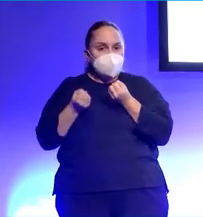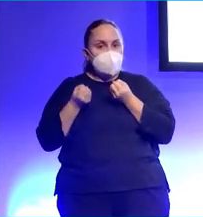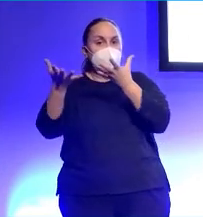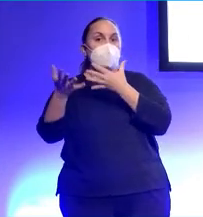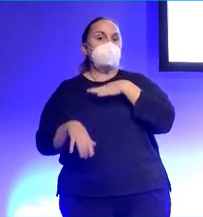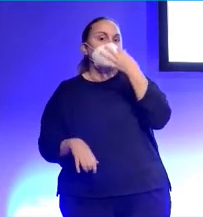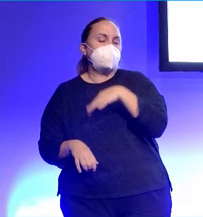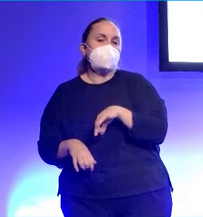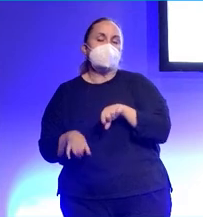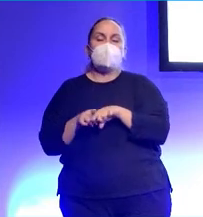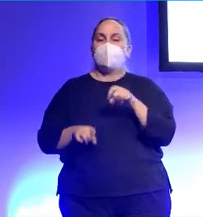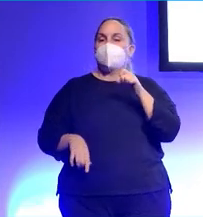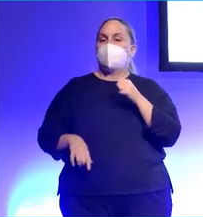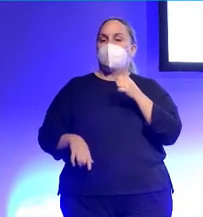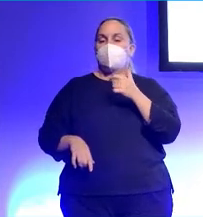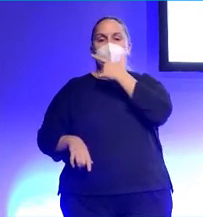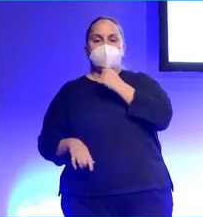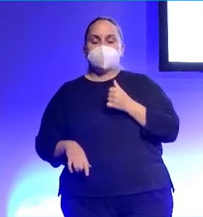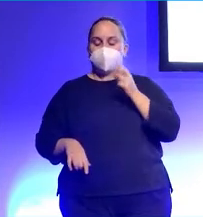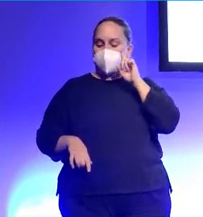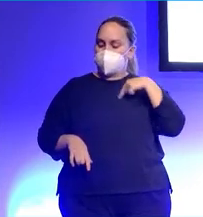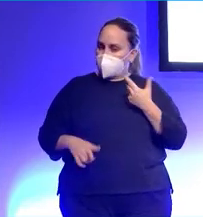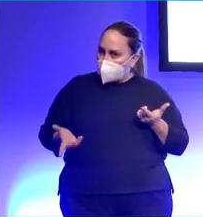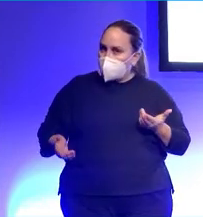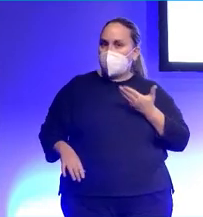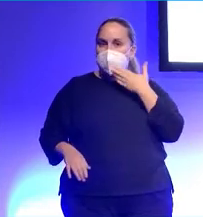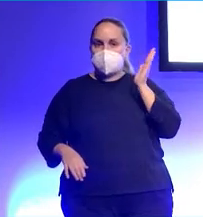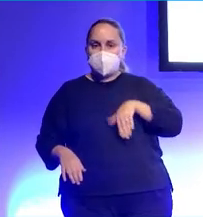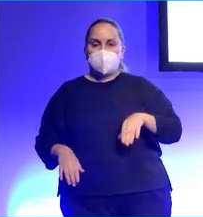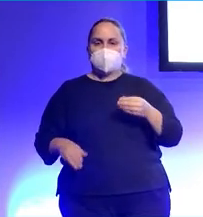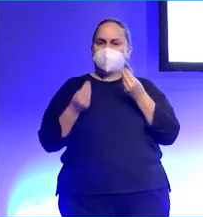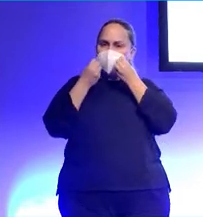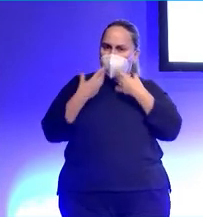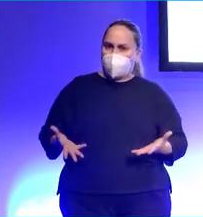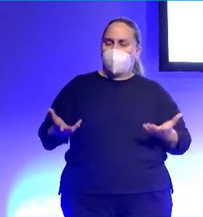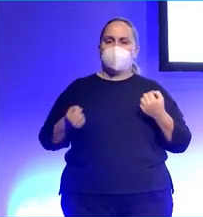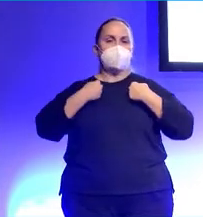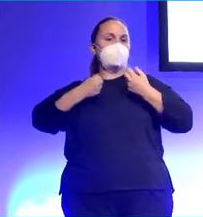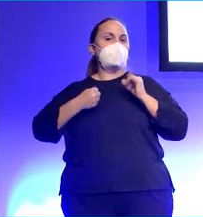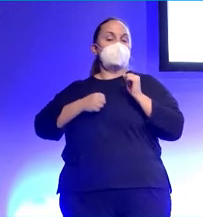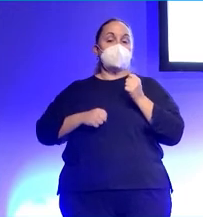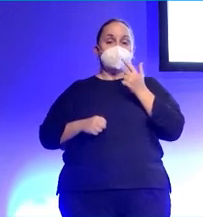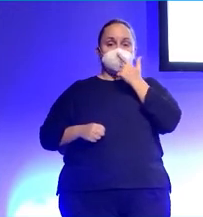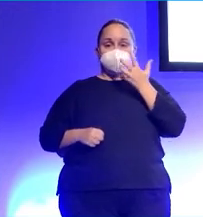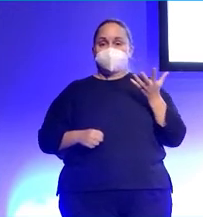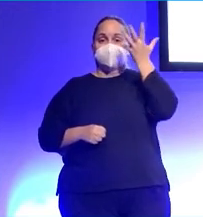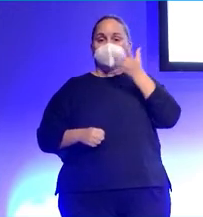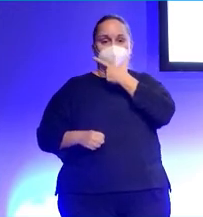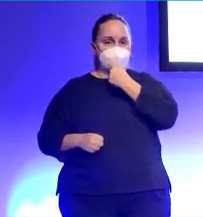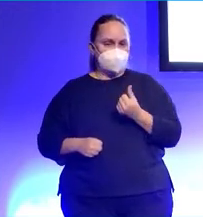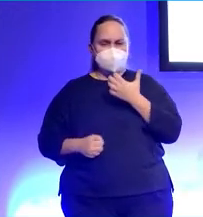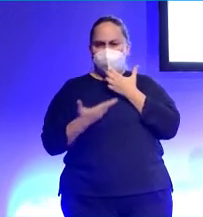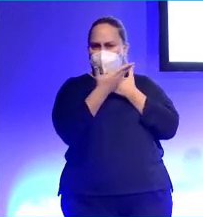tiendes a creértelo, tiendes a empezar a sentir que tienes cierto poder, todo esto. Un ejemplo tonto. Esto es el